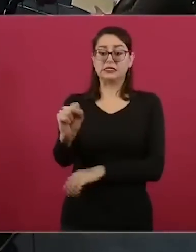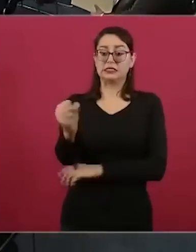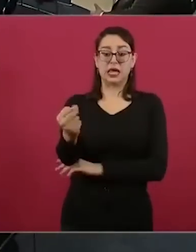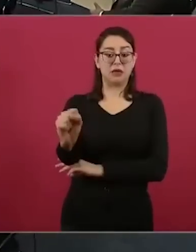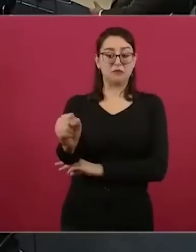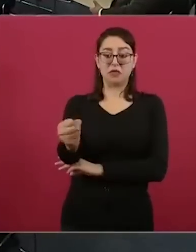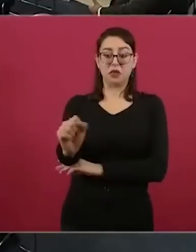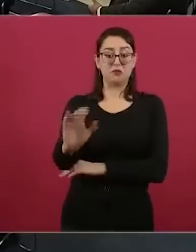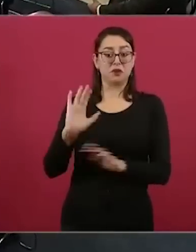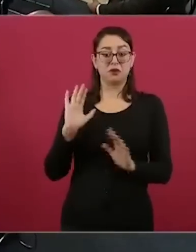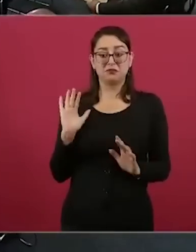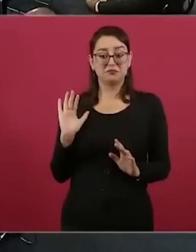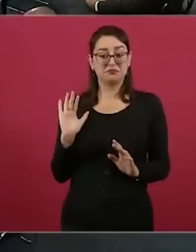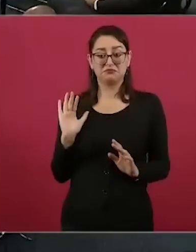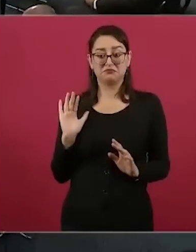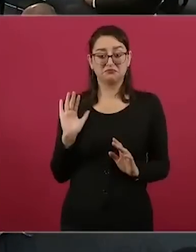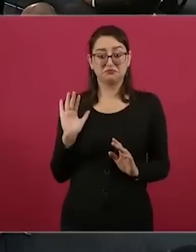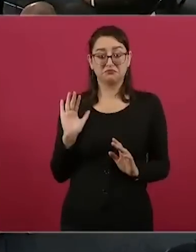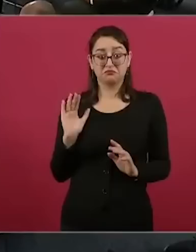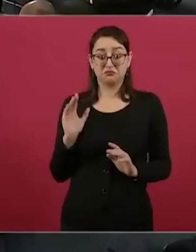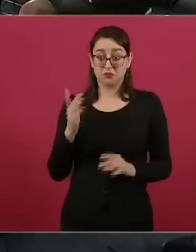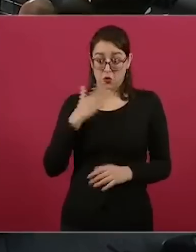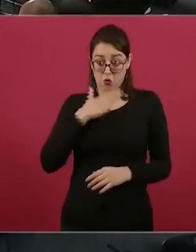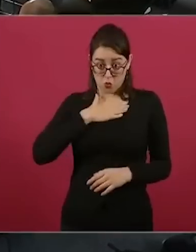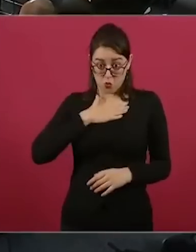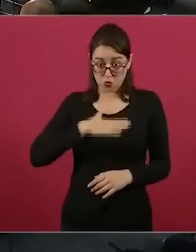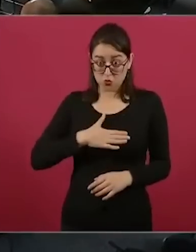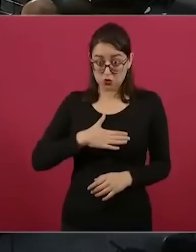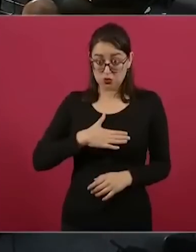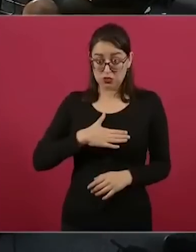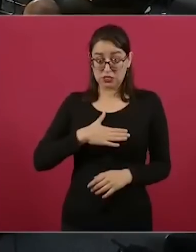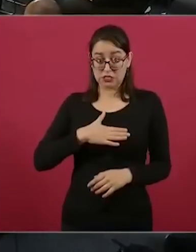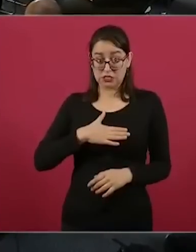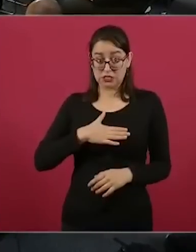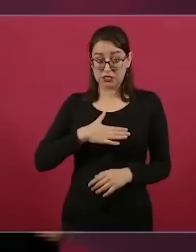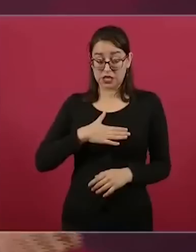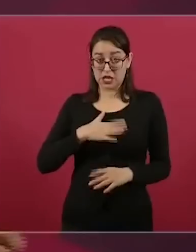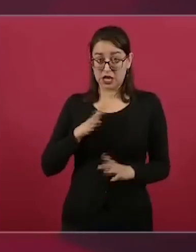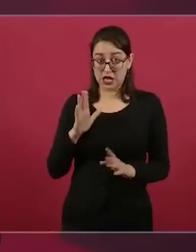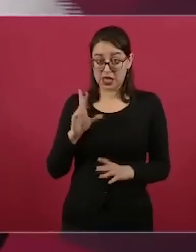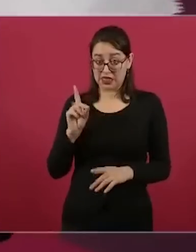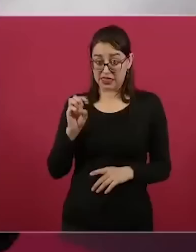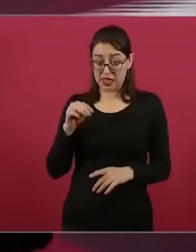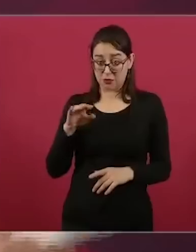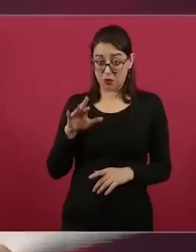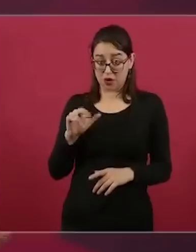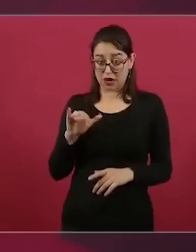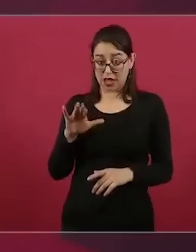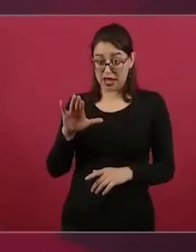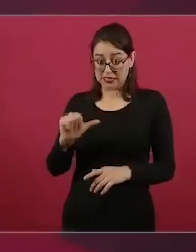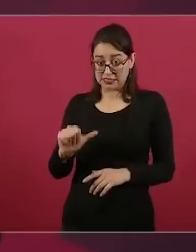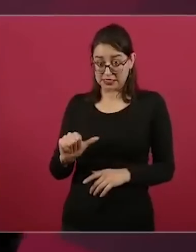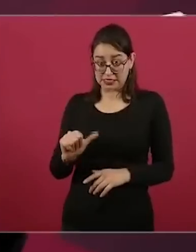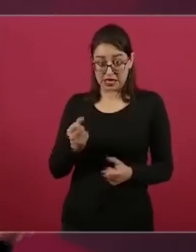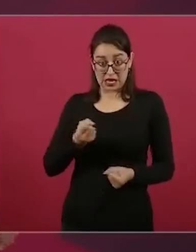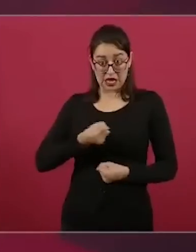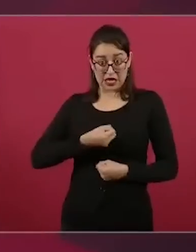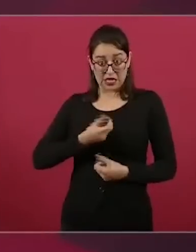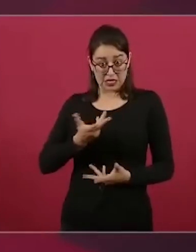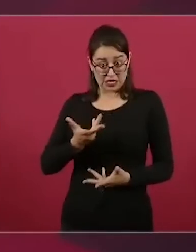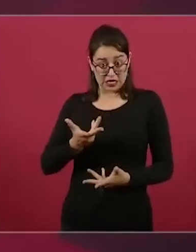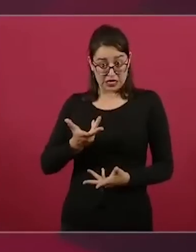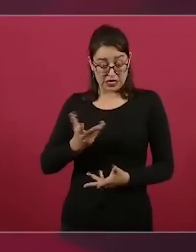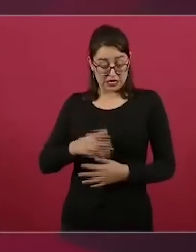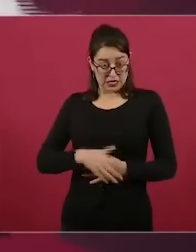Ah, no, si esta es la conferencia de la mañana. Ustedes tienen una cadena de